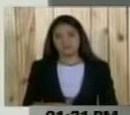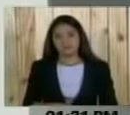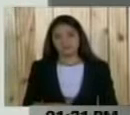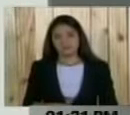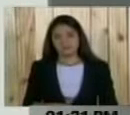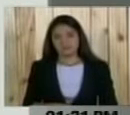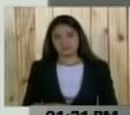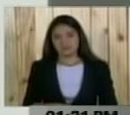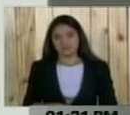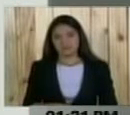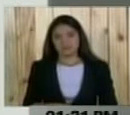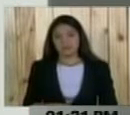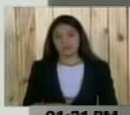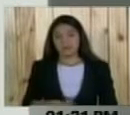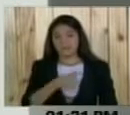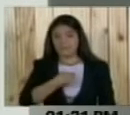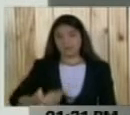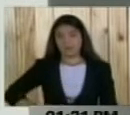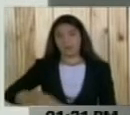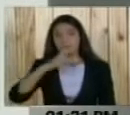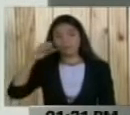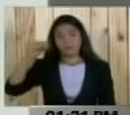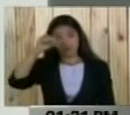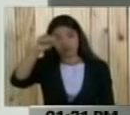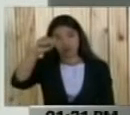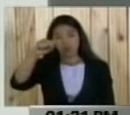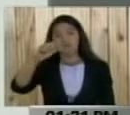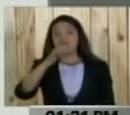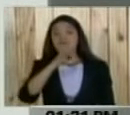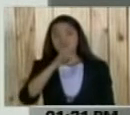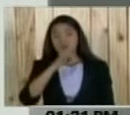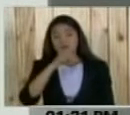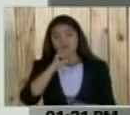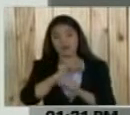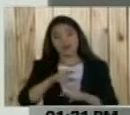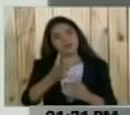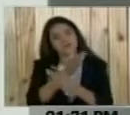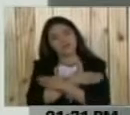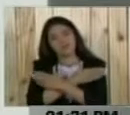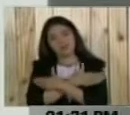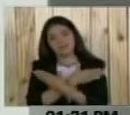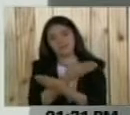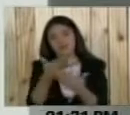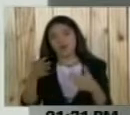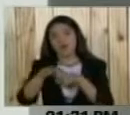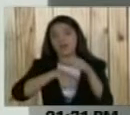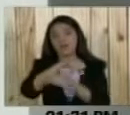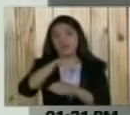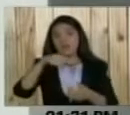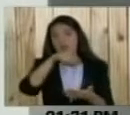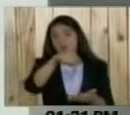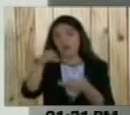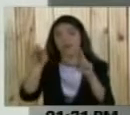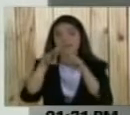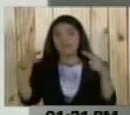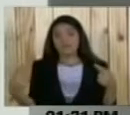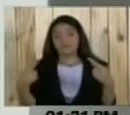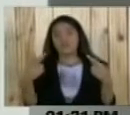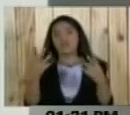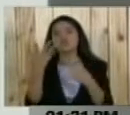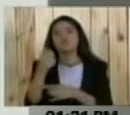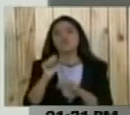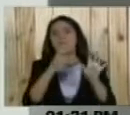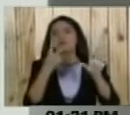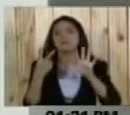a la cuenta oficial del presidente Nicolás Maduro, quien informa lo siguiente, felicitaciones a los CLAP con su revista número 7 para mostrar